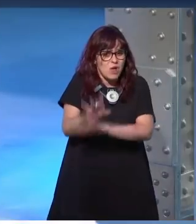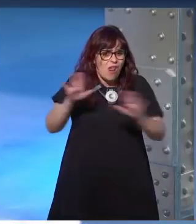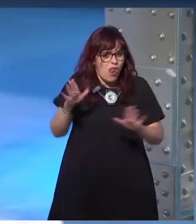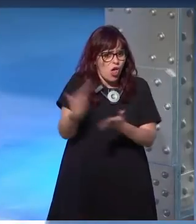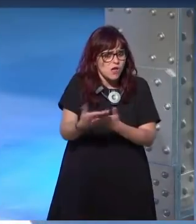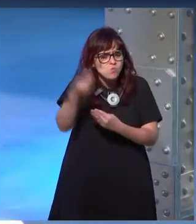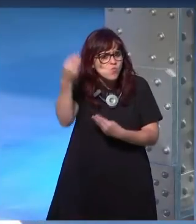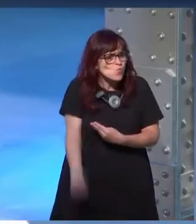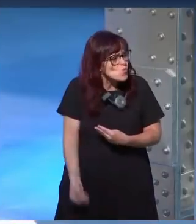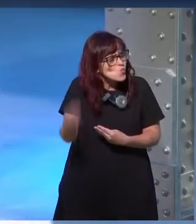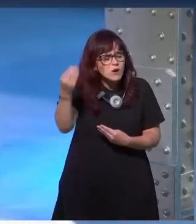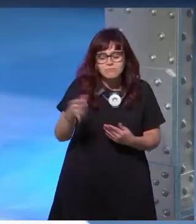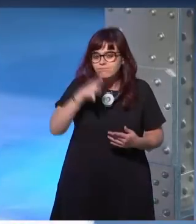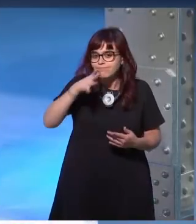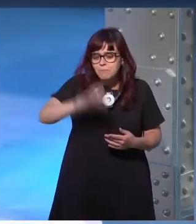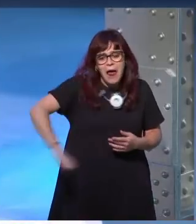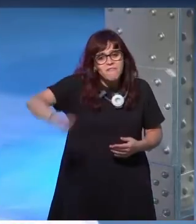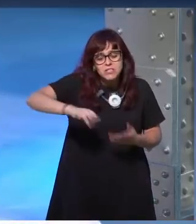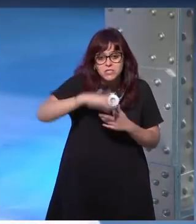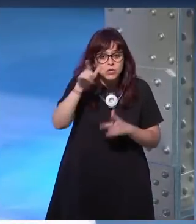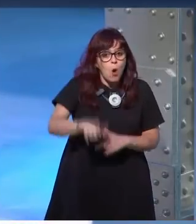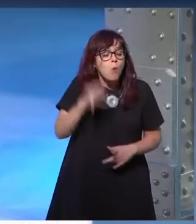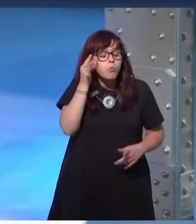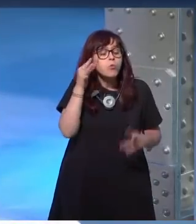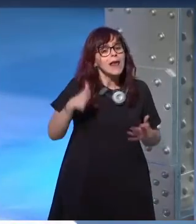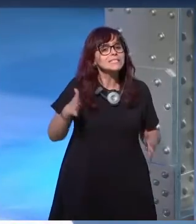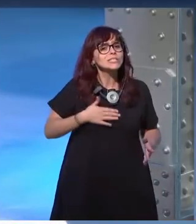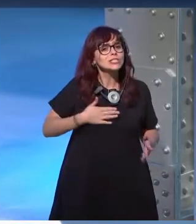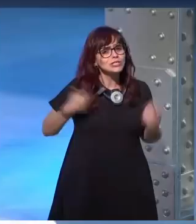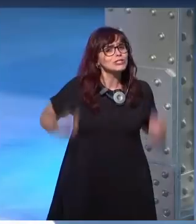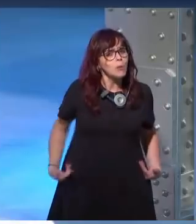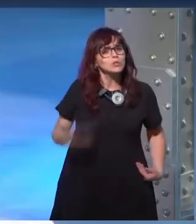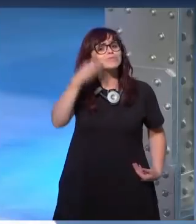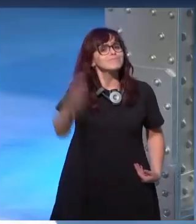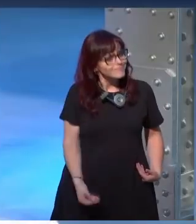poderes es extraordinaria de verdad es que son así de buenas somos así de buenas